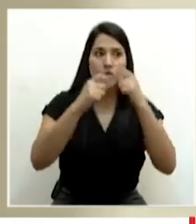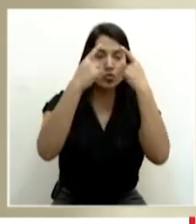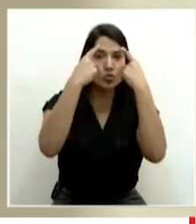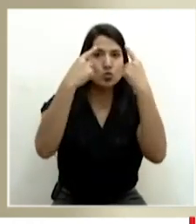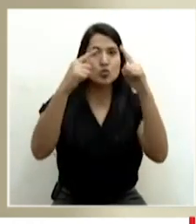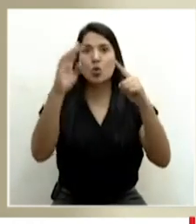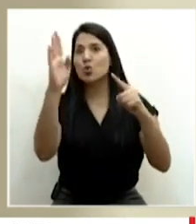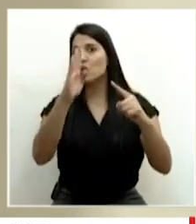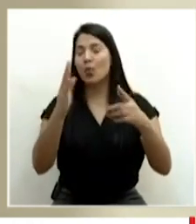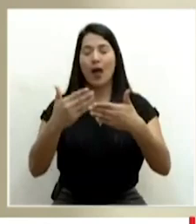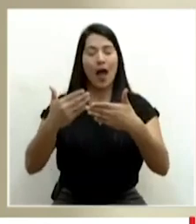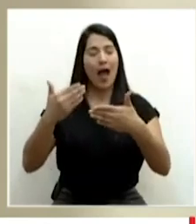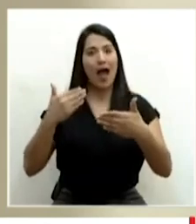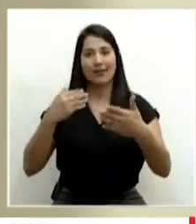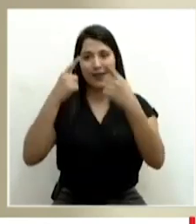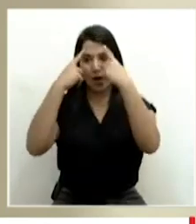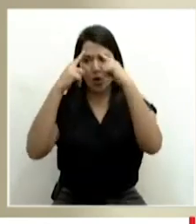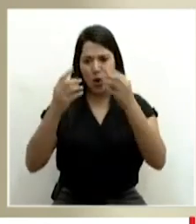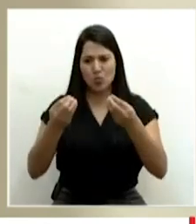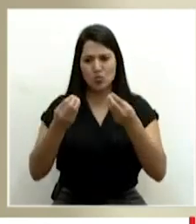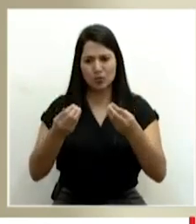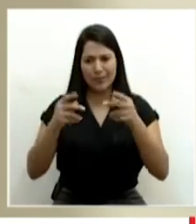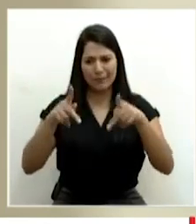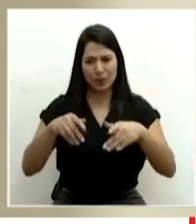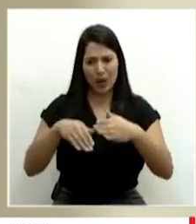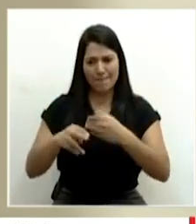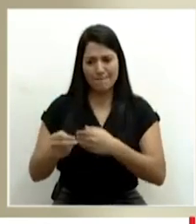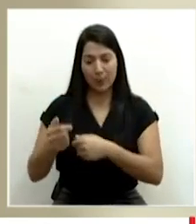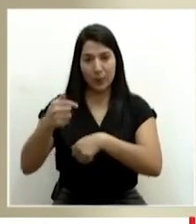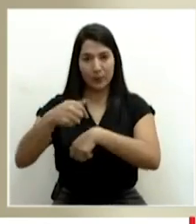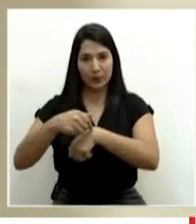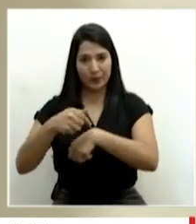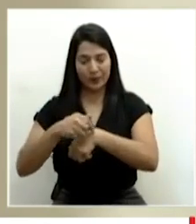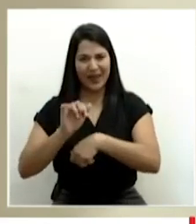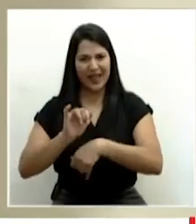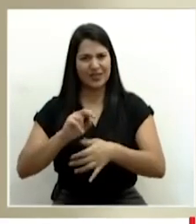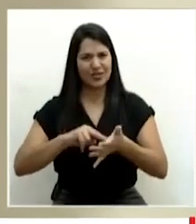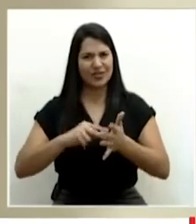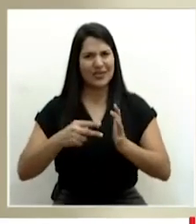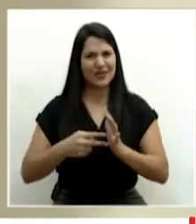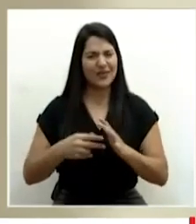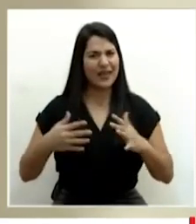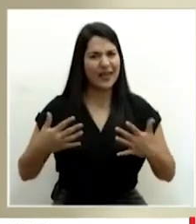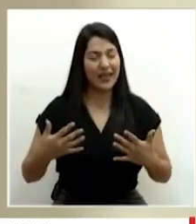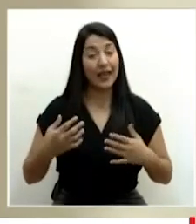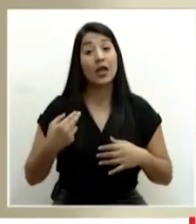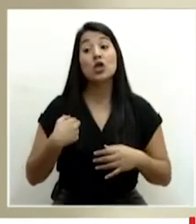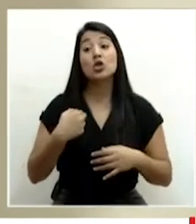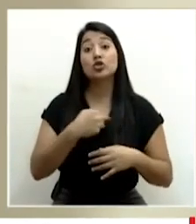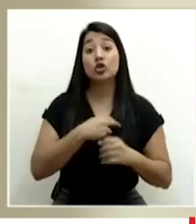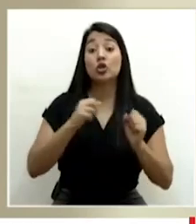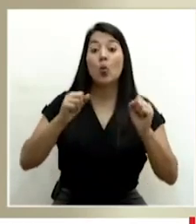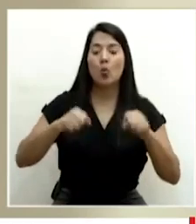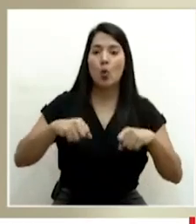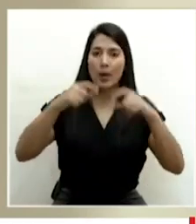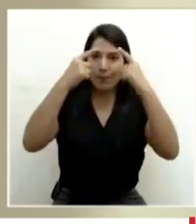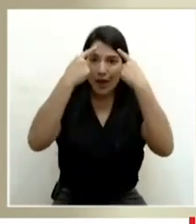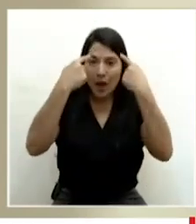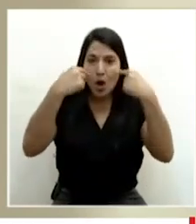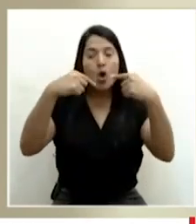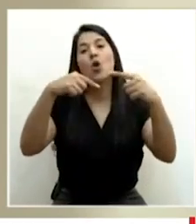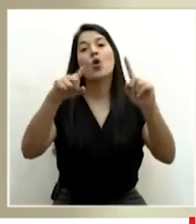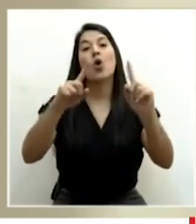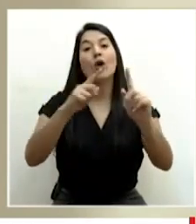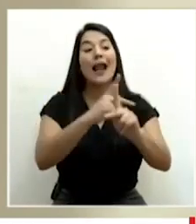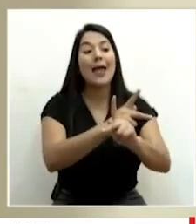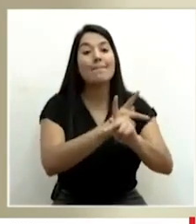Es histórico eso. Y eso significa que que vamos a alcanzar la inmunidad de rebaño por